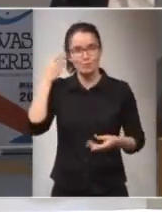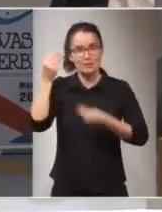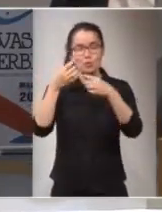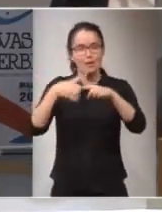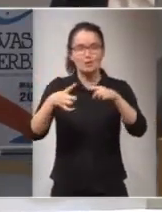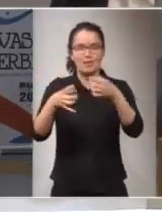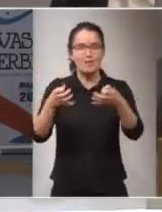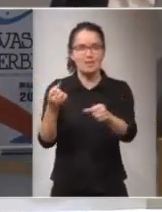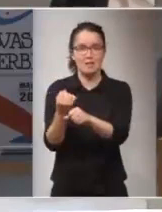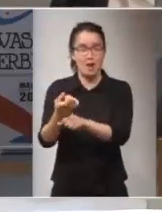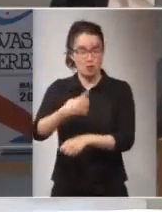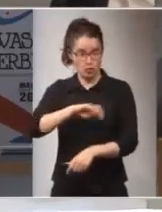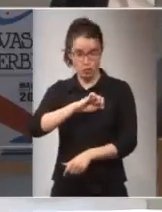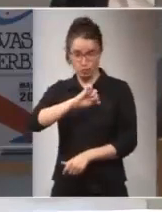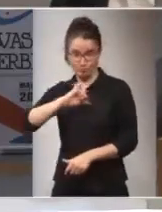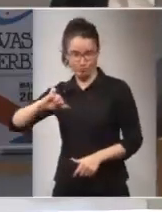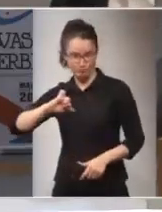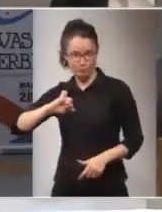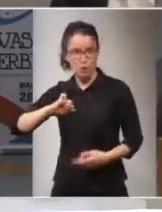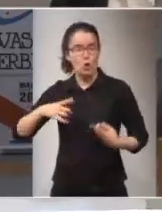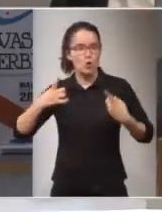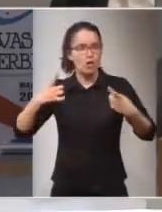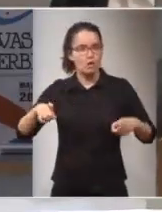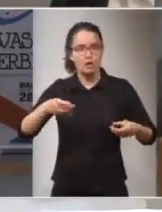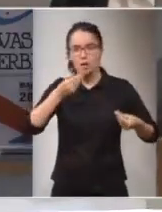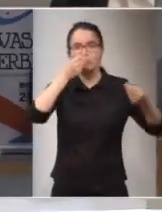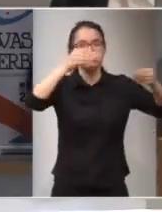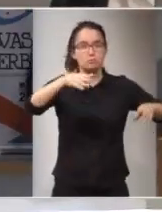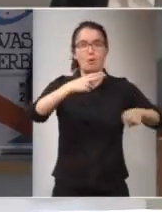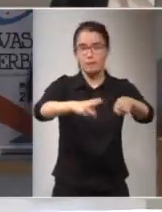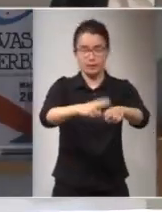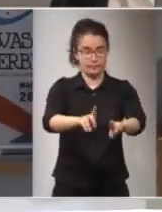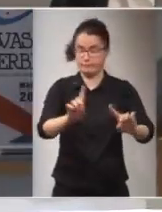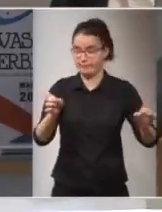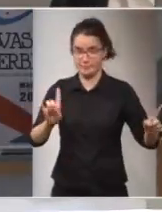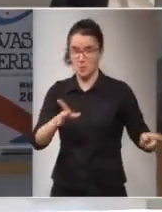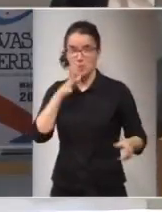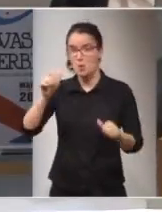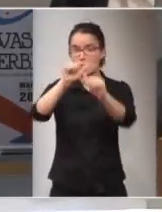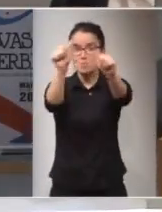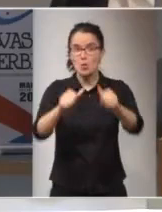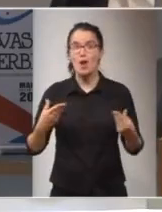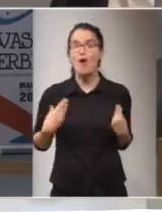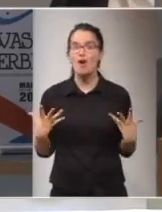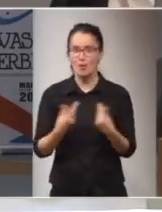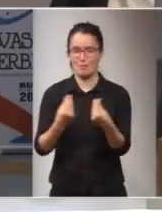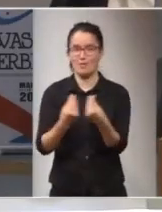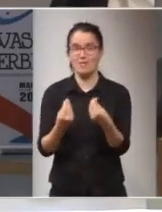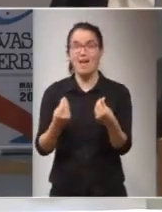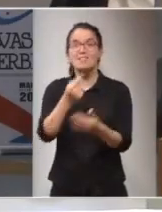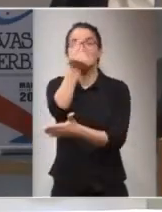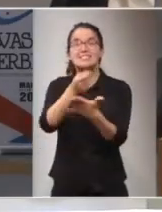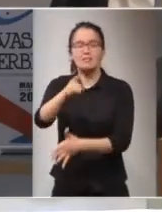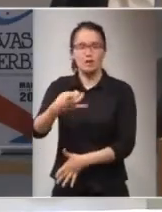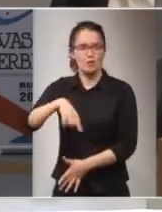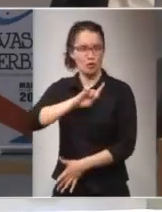tenemos que trabajar nosotros mismos no tenemos por qué dejarlo en las manos de los políticos porque el modelo de la convivencia lo tenemos que diseñar nosotros